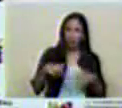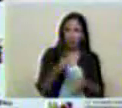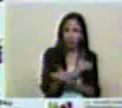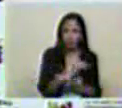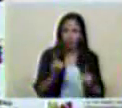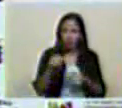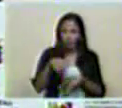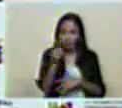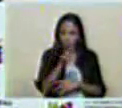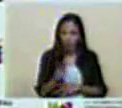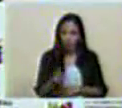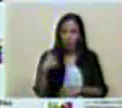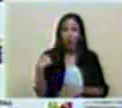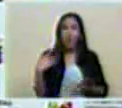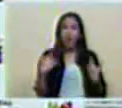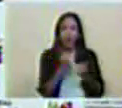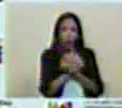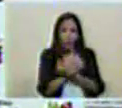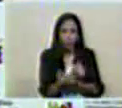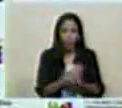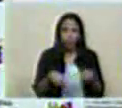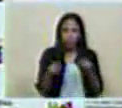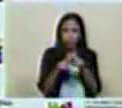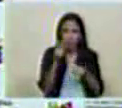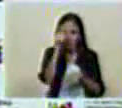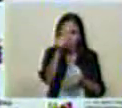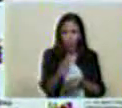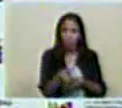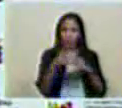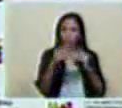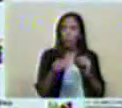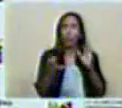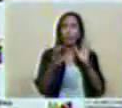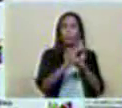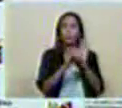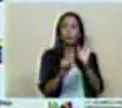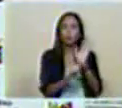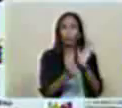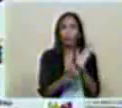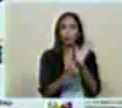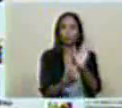Y van a ser tolerados, cero tolerancia, con la Constitución en la mano.